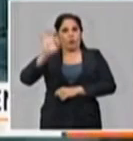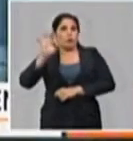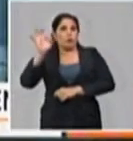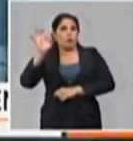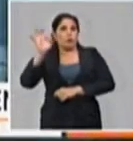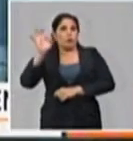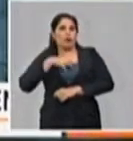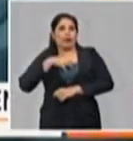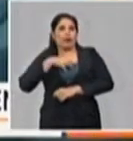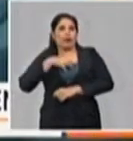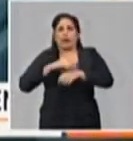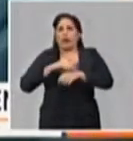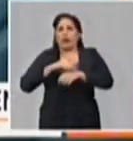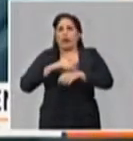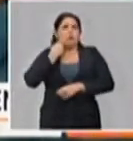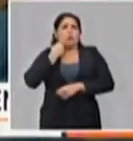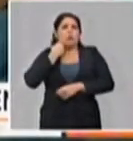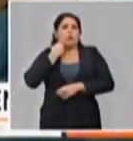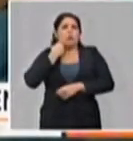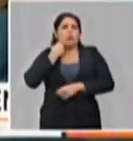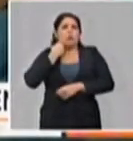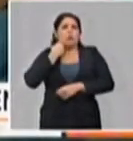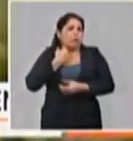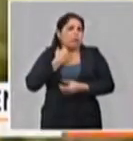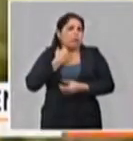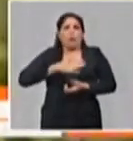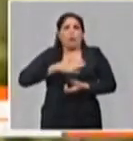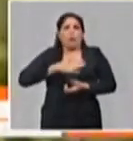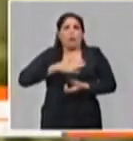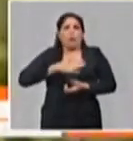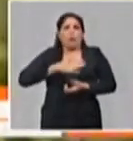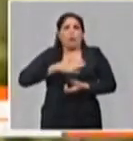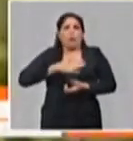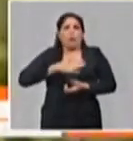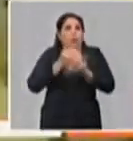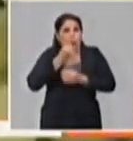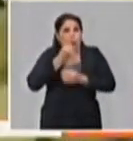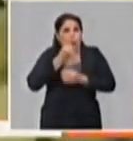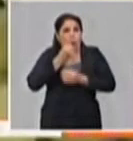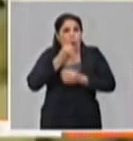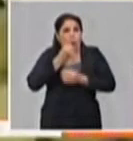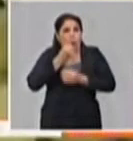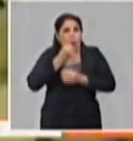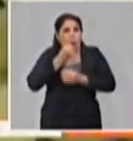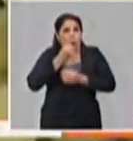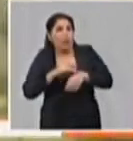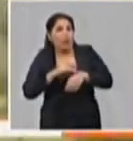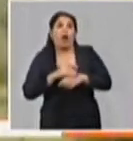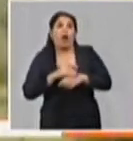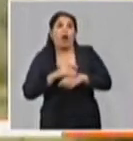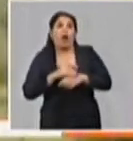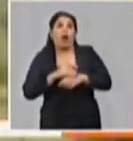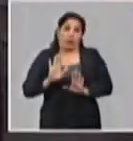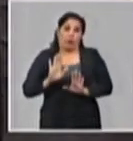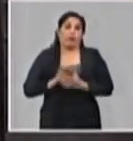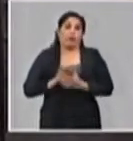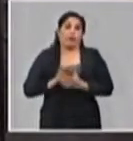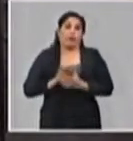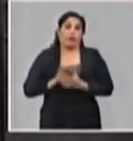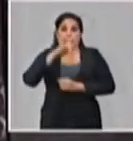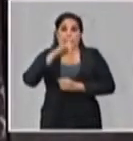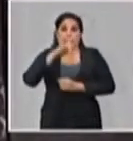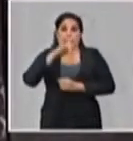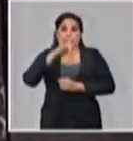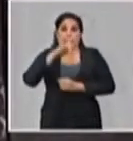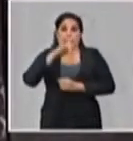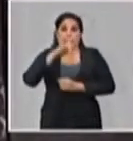mayoría de las personas tienen que desarrollarlo, pero hay siempre un por ciento que no tiene síntomas y que sí puede transmitir la enfermedad. Es decir, que no